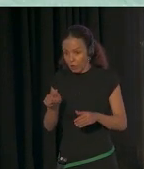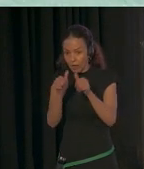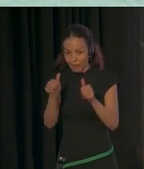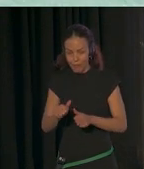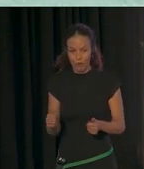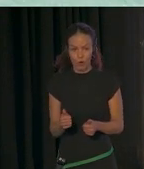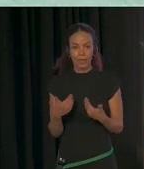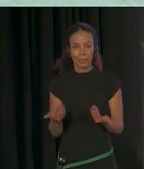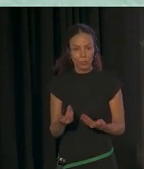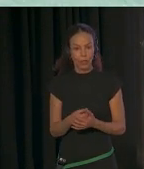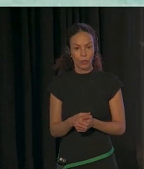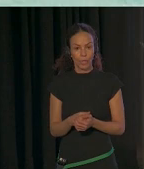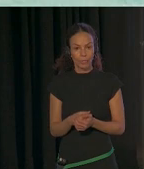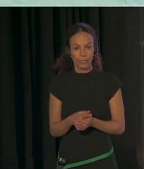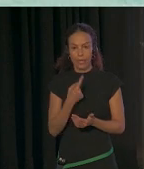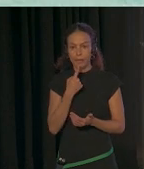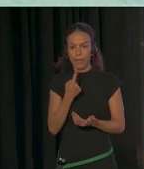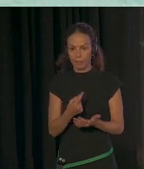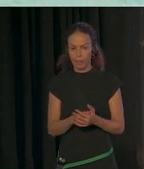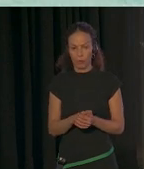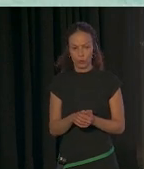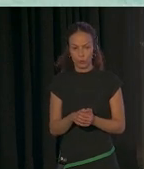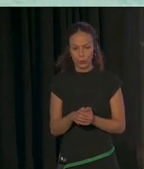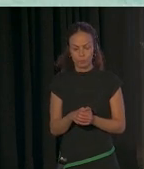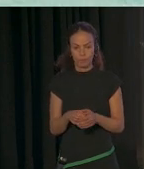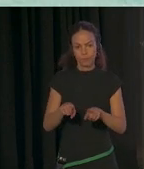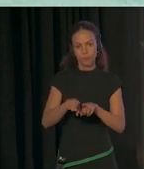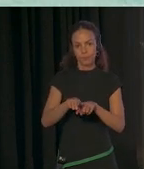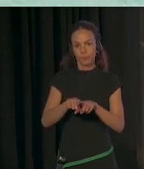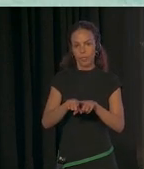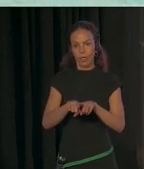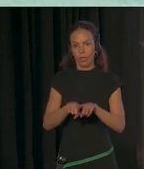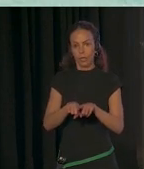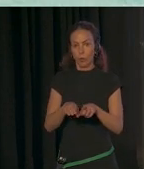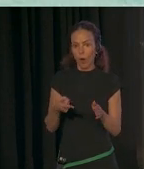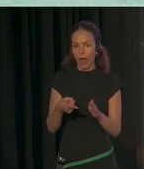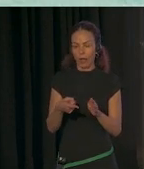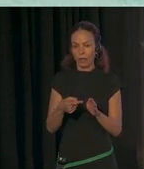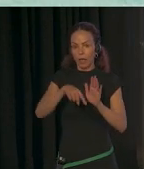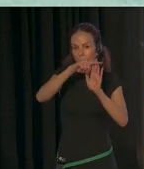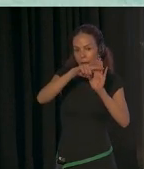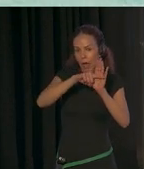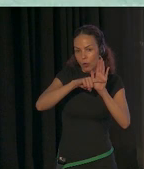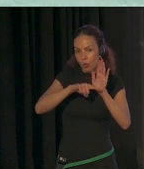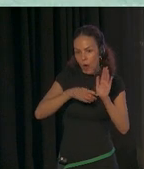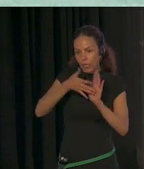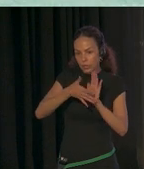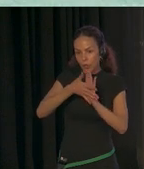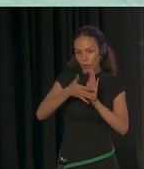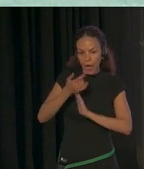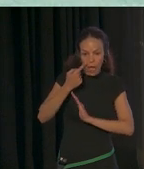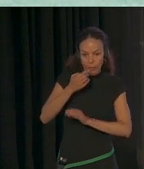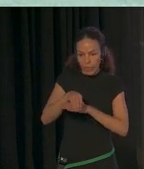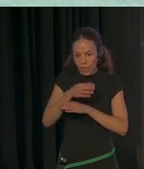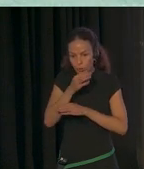que a veces lo que decimos es que es como si fuese un manual de instrucciones para criar a un niño, pero a mejor hacen